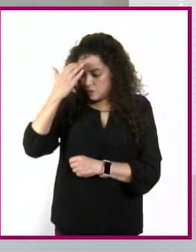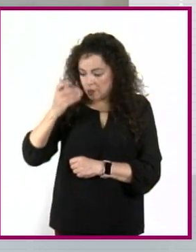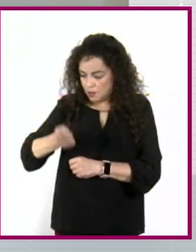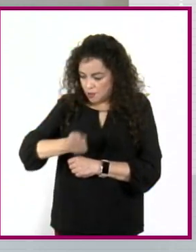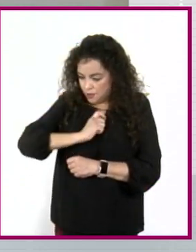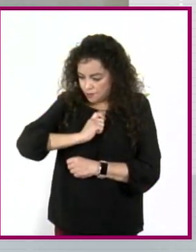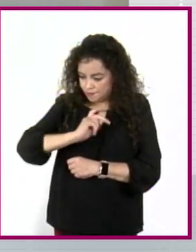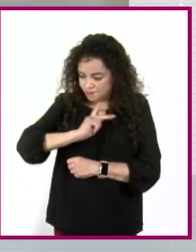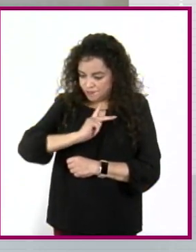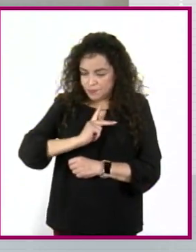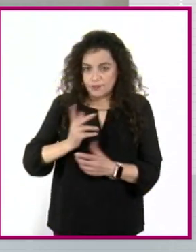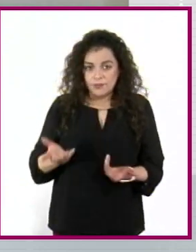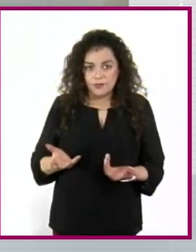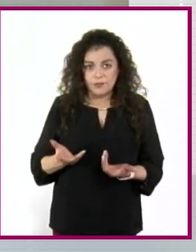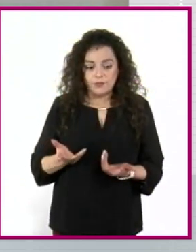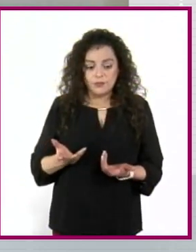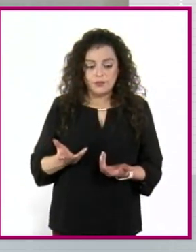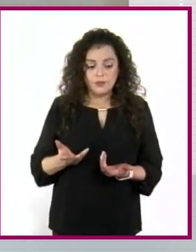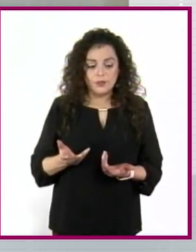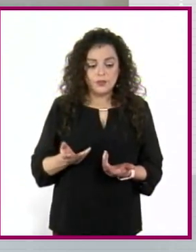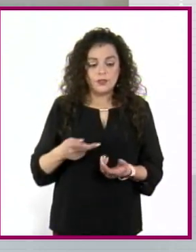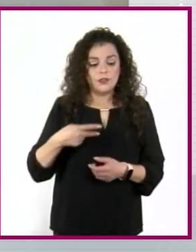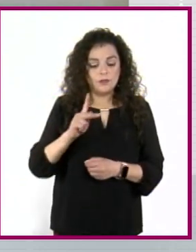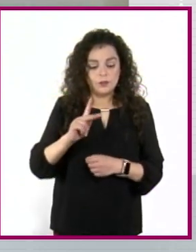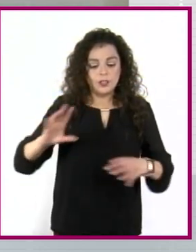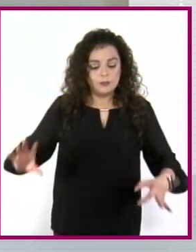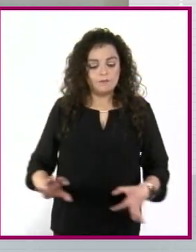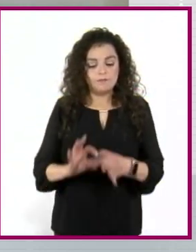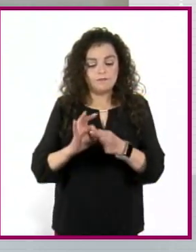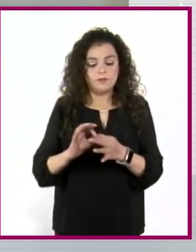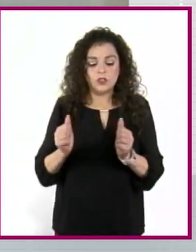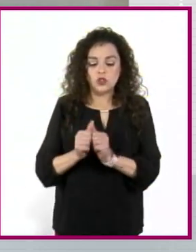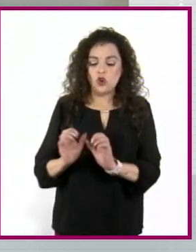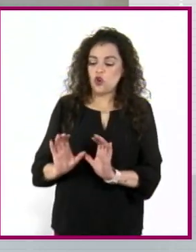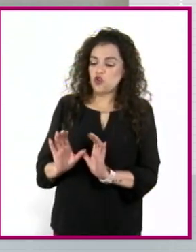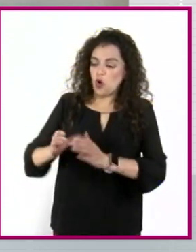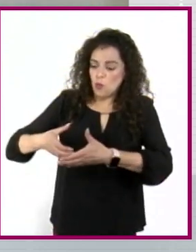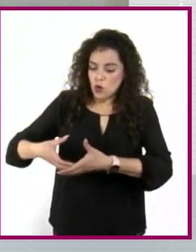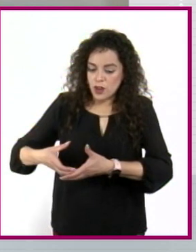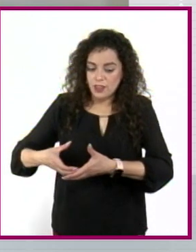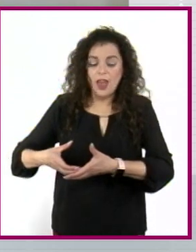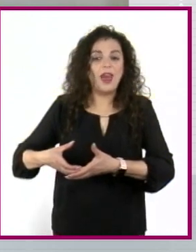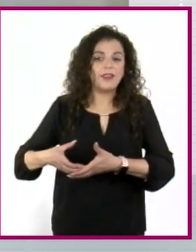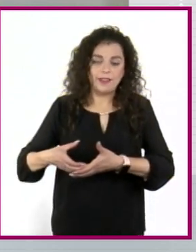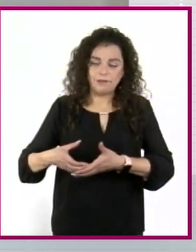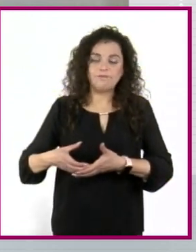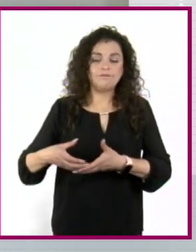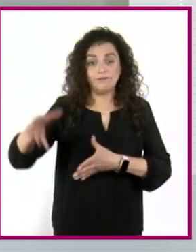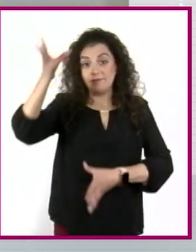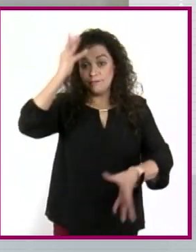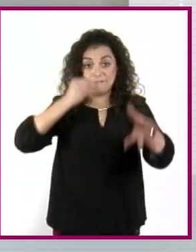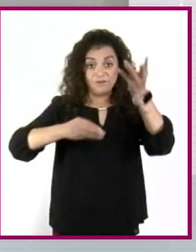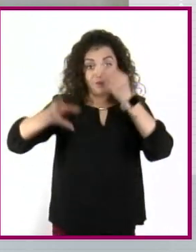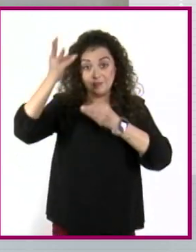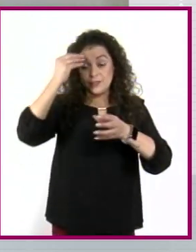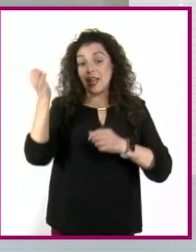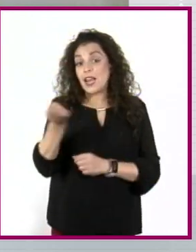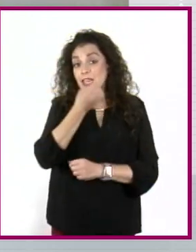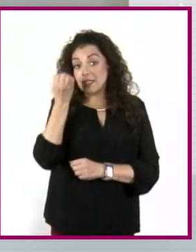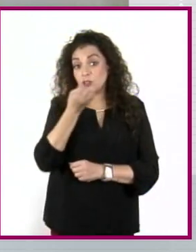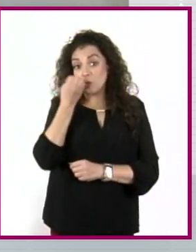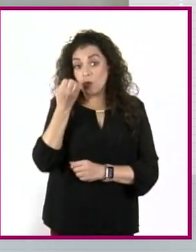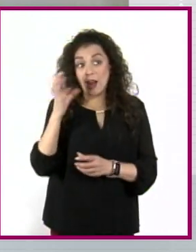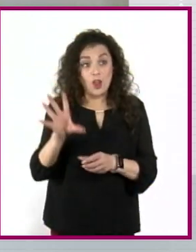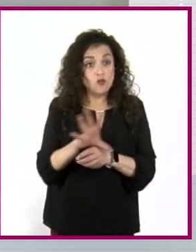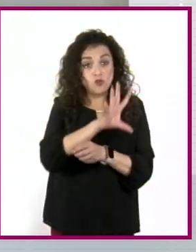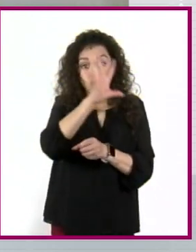ratito como individuos, pero también como parte integral de una comunidad. Todo lo que aprendemos en la escuela no